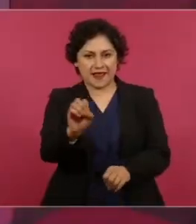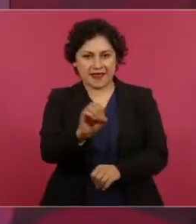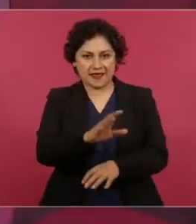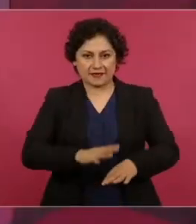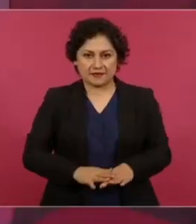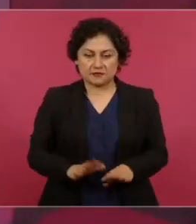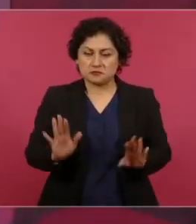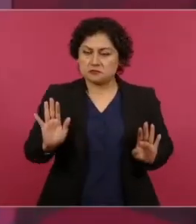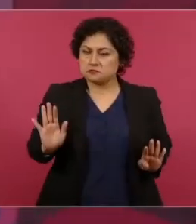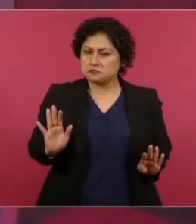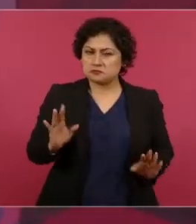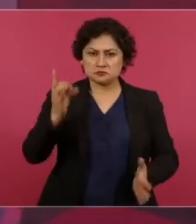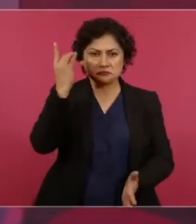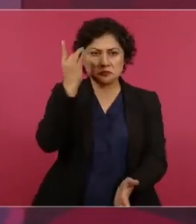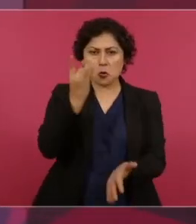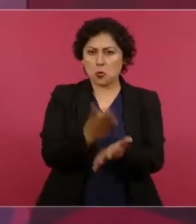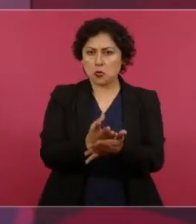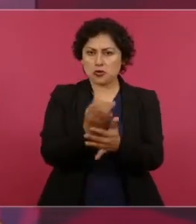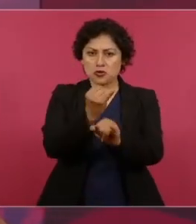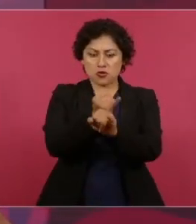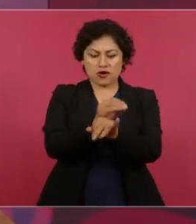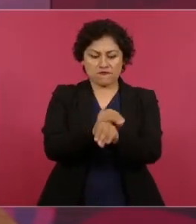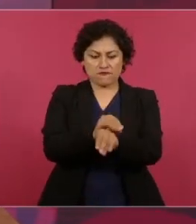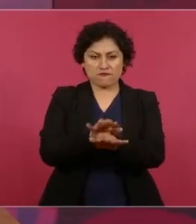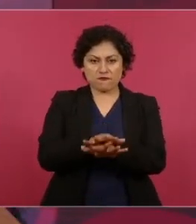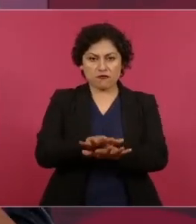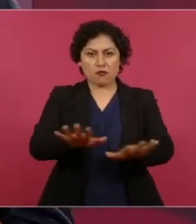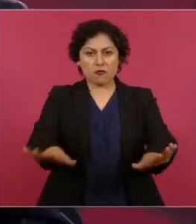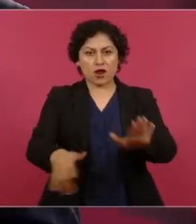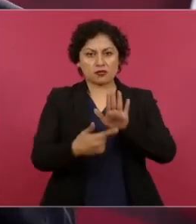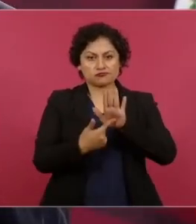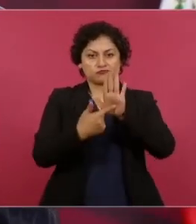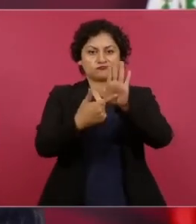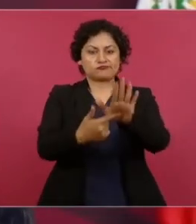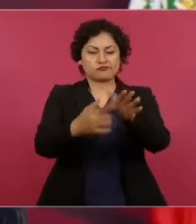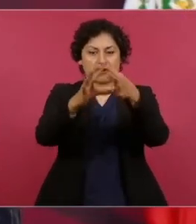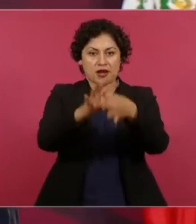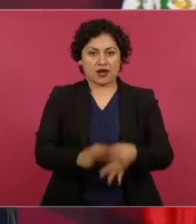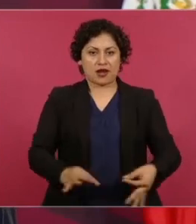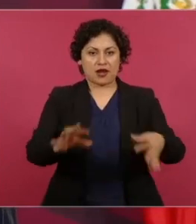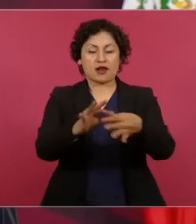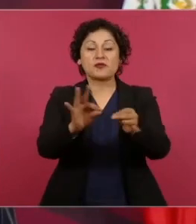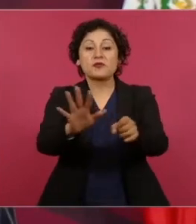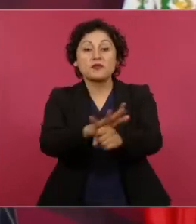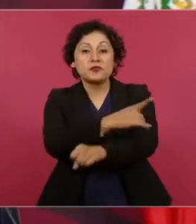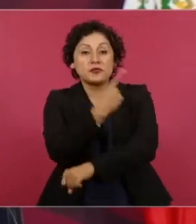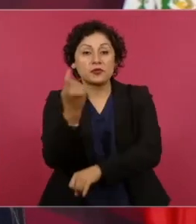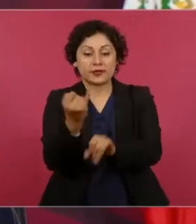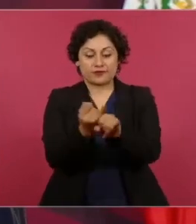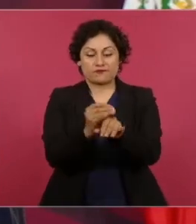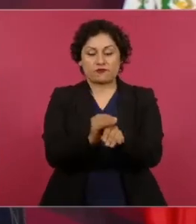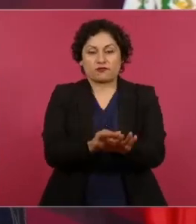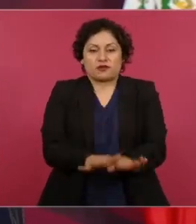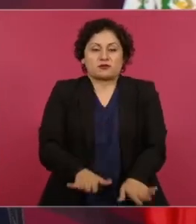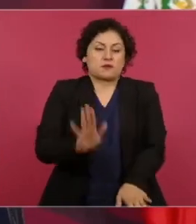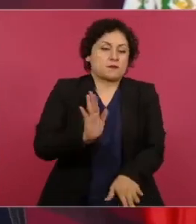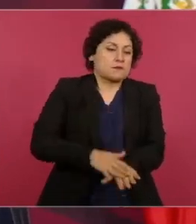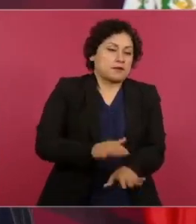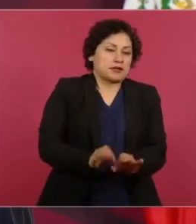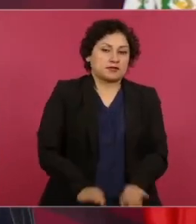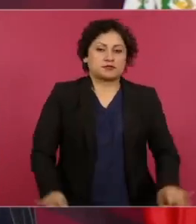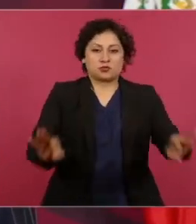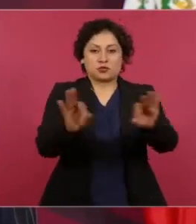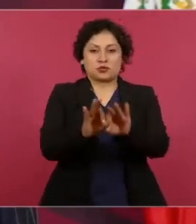Declarar las cosas, informar, la información es fundamental, que la gente